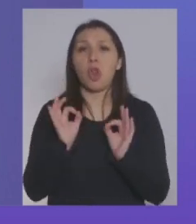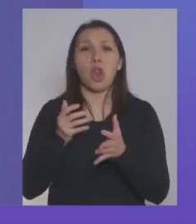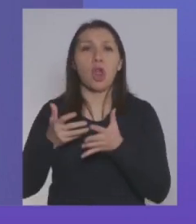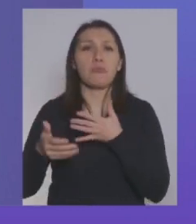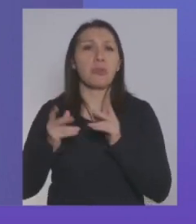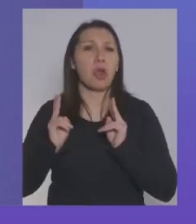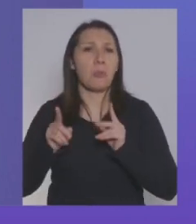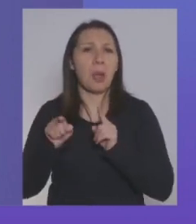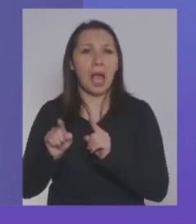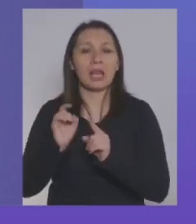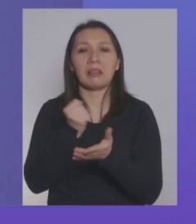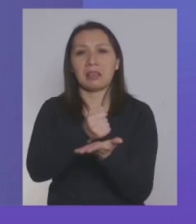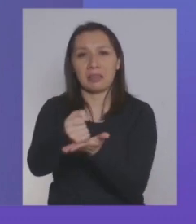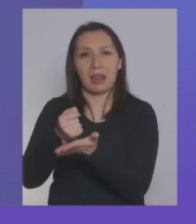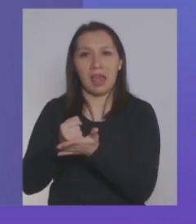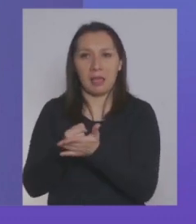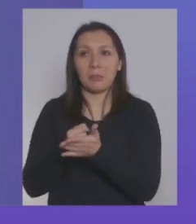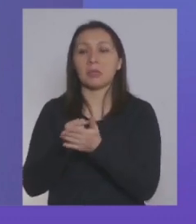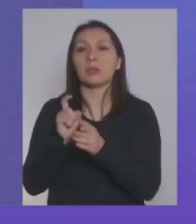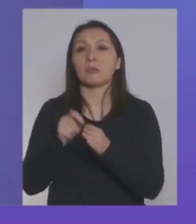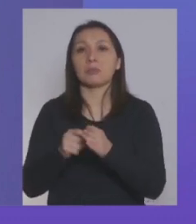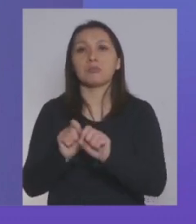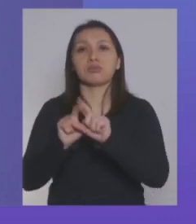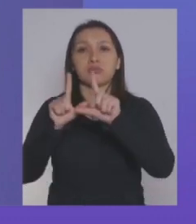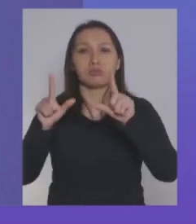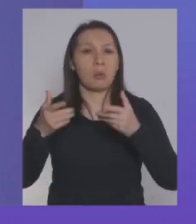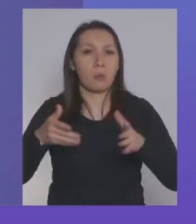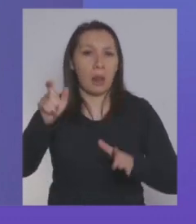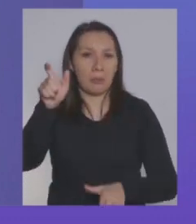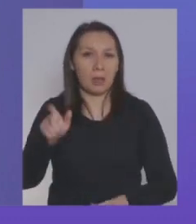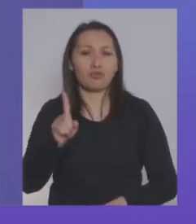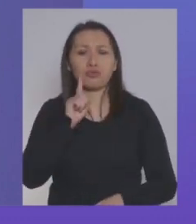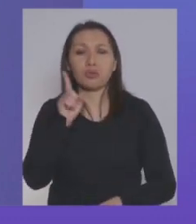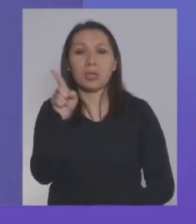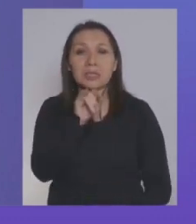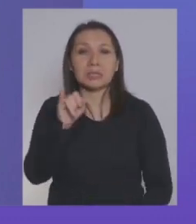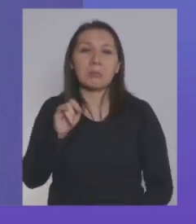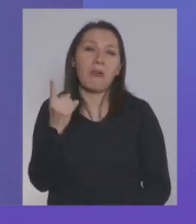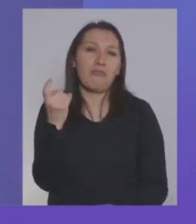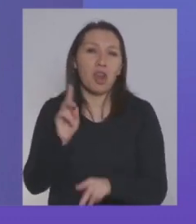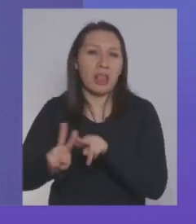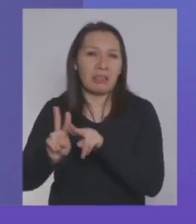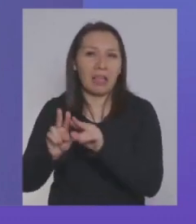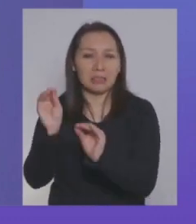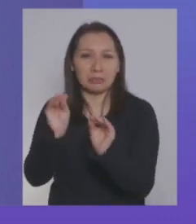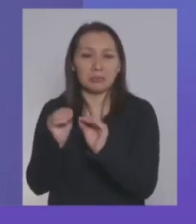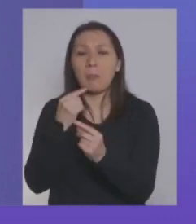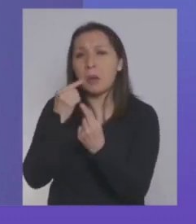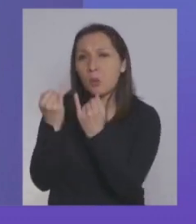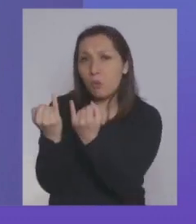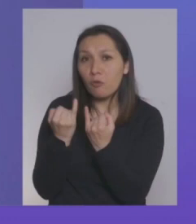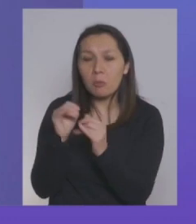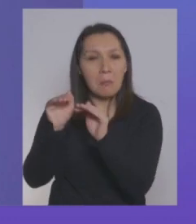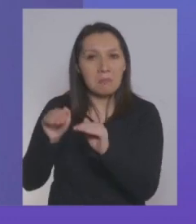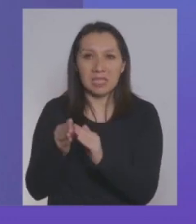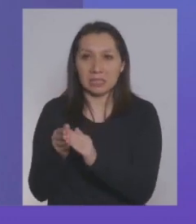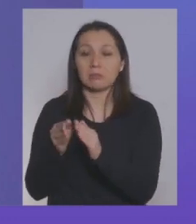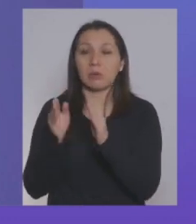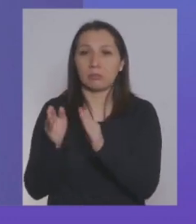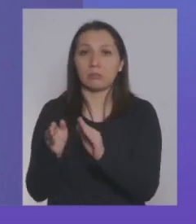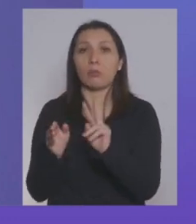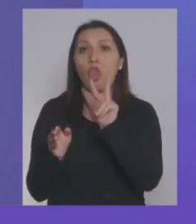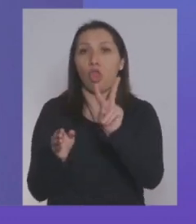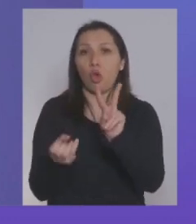para hacer todos los trámites que frecuentemente cualquiera hace en impuestos internos, emitir una boleta, consultar información, eso sigue tal cual. Y se